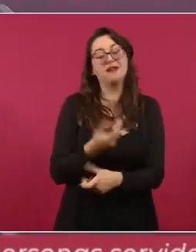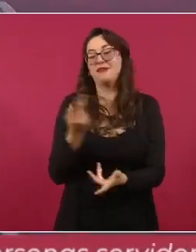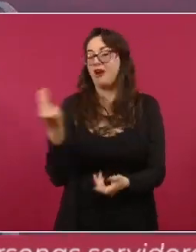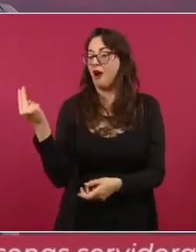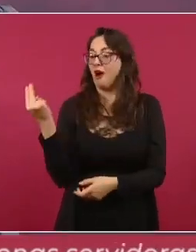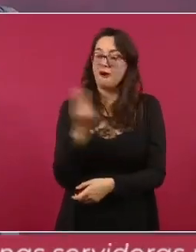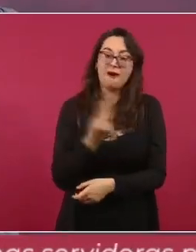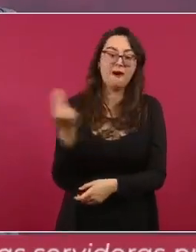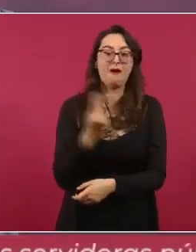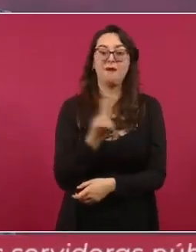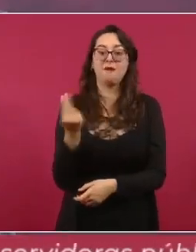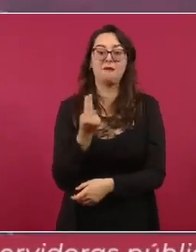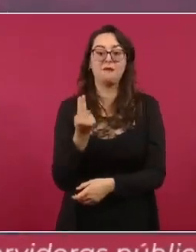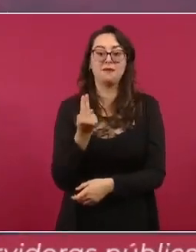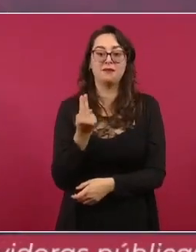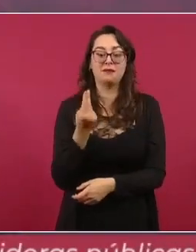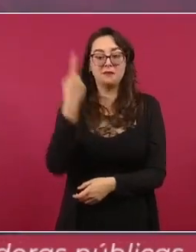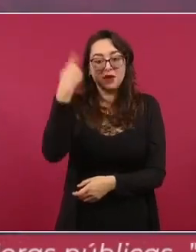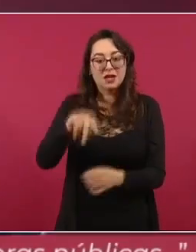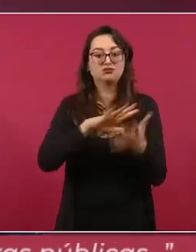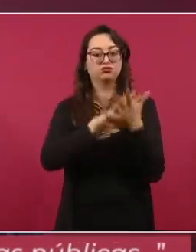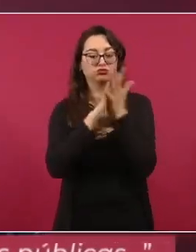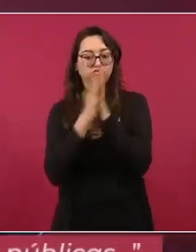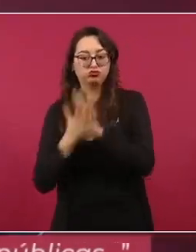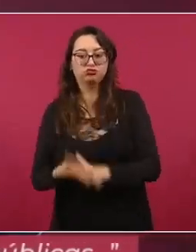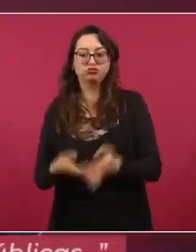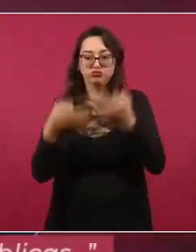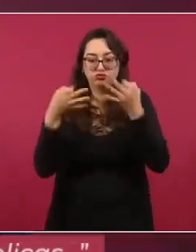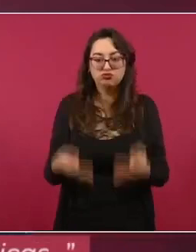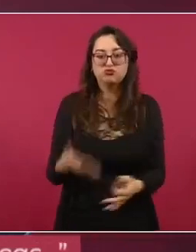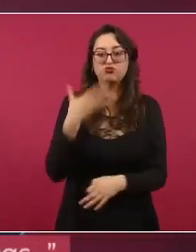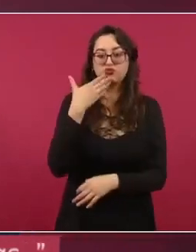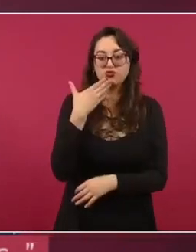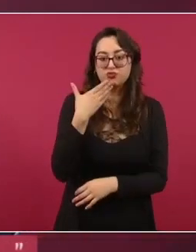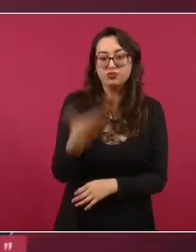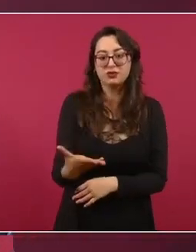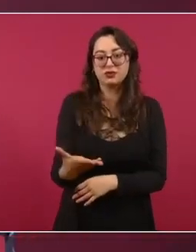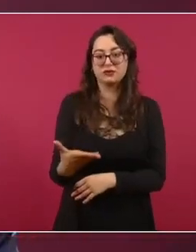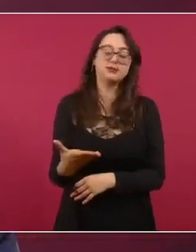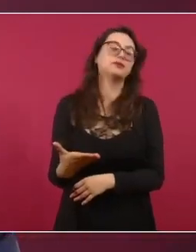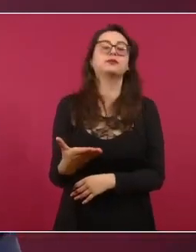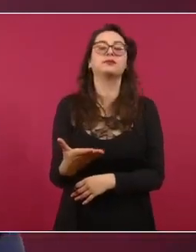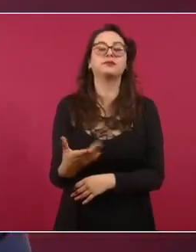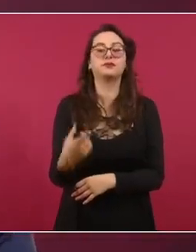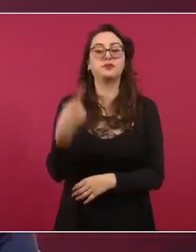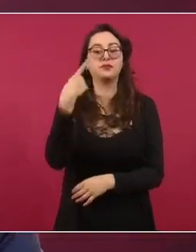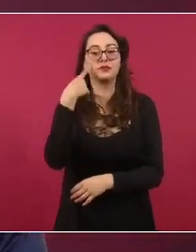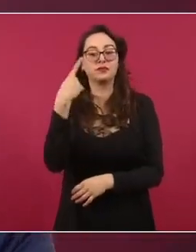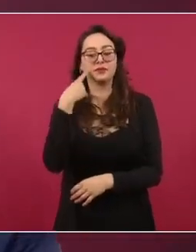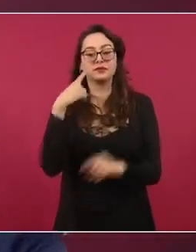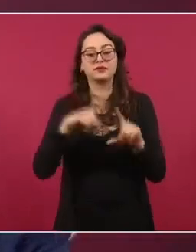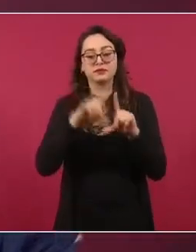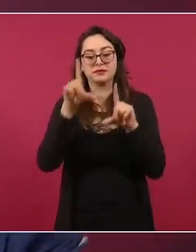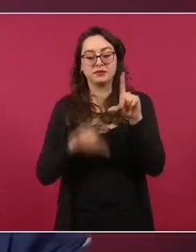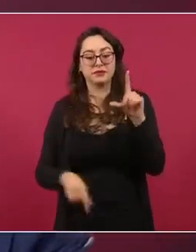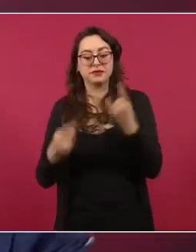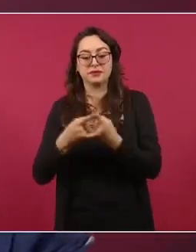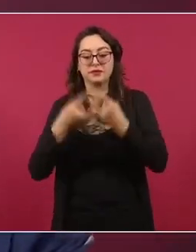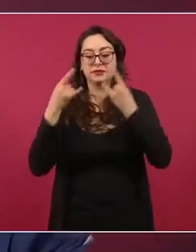que han habido tres transformaciones en la historia de México